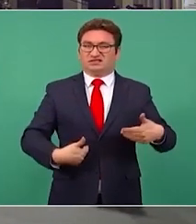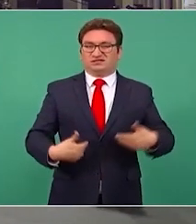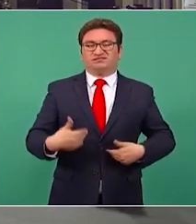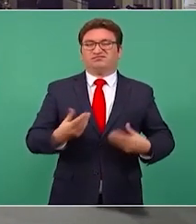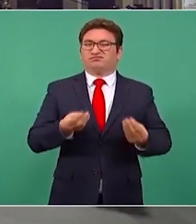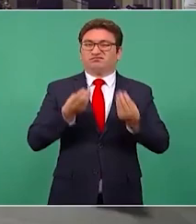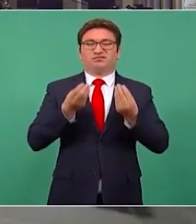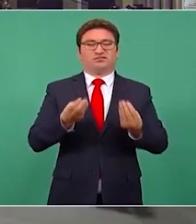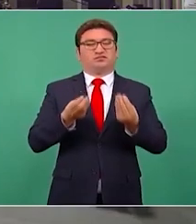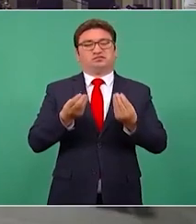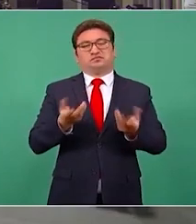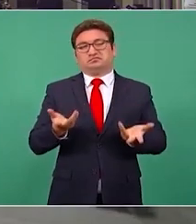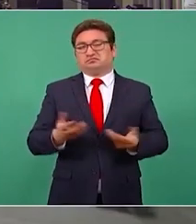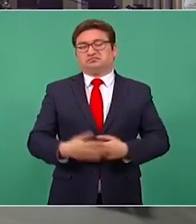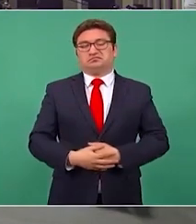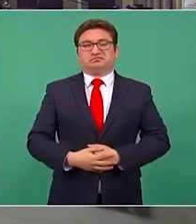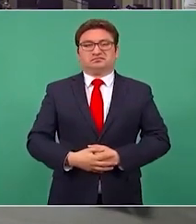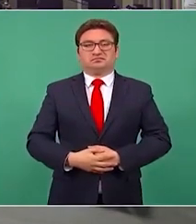Pero ahí están las pruebas.